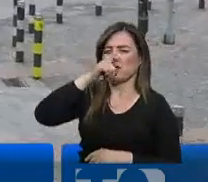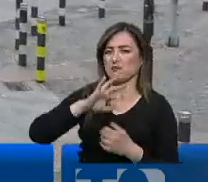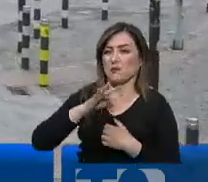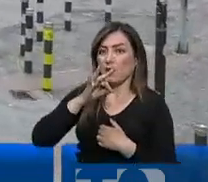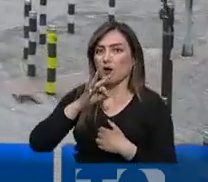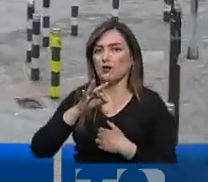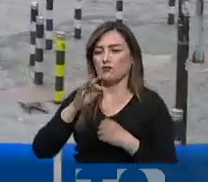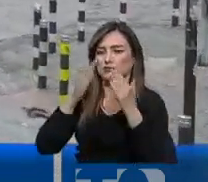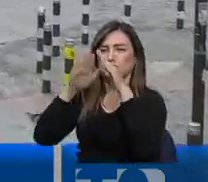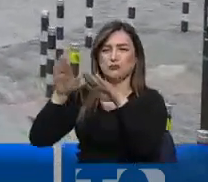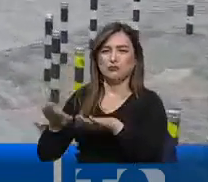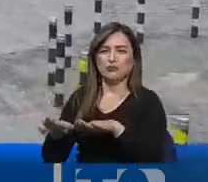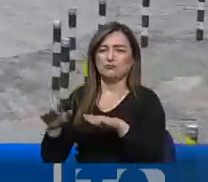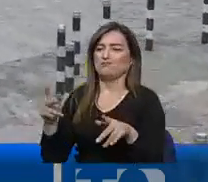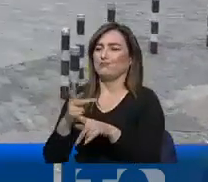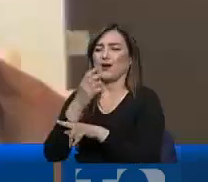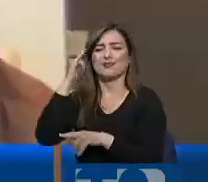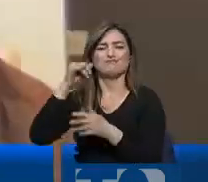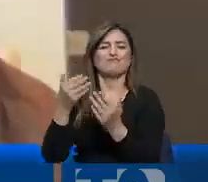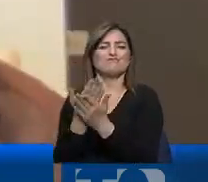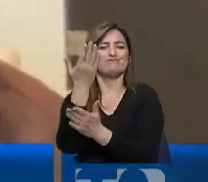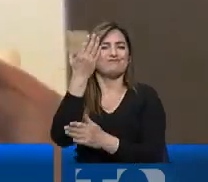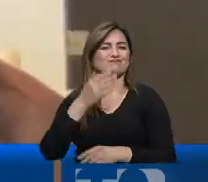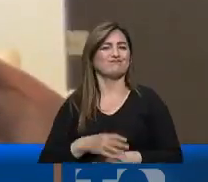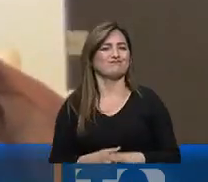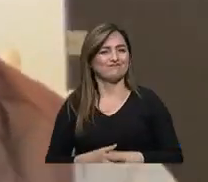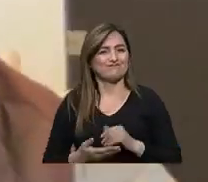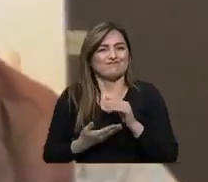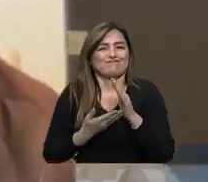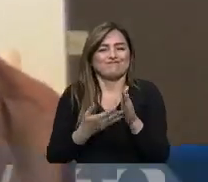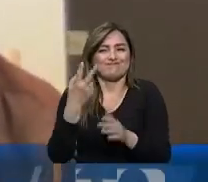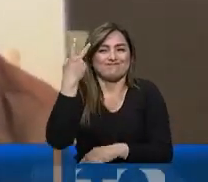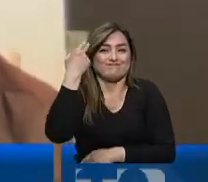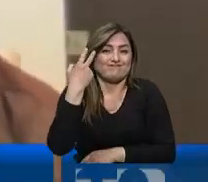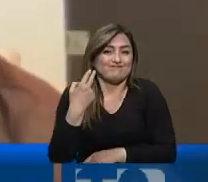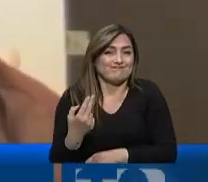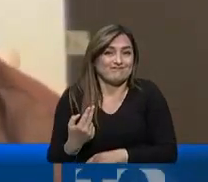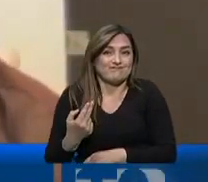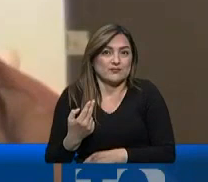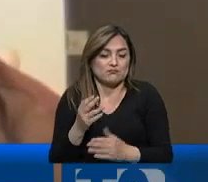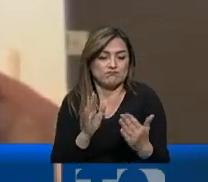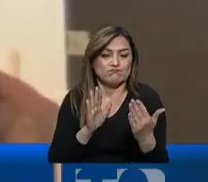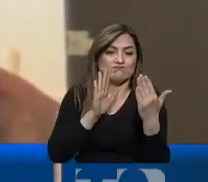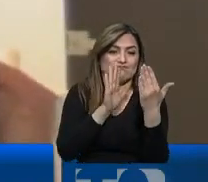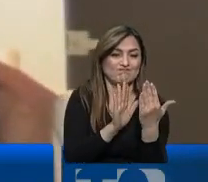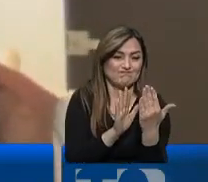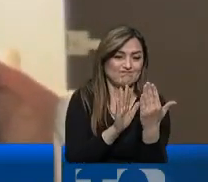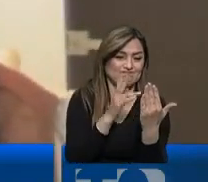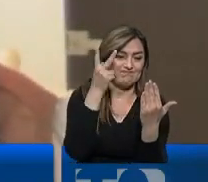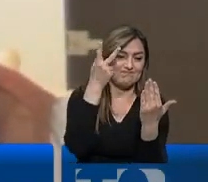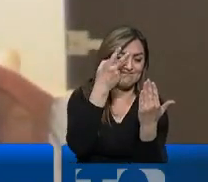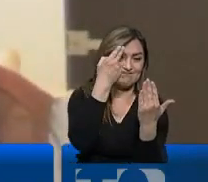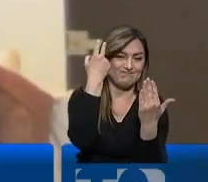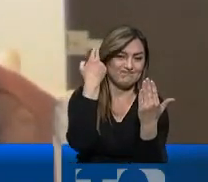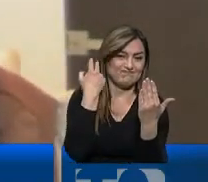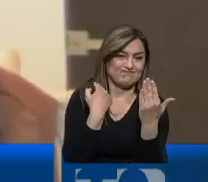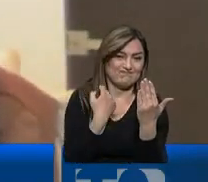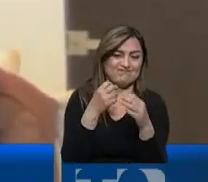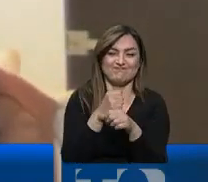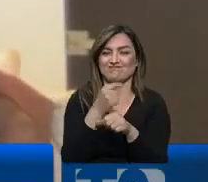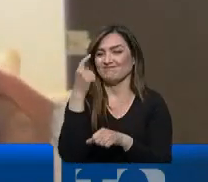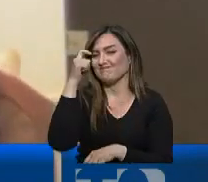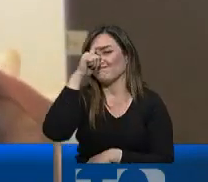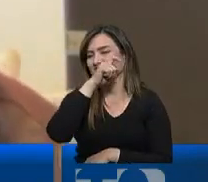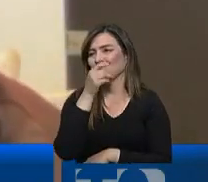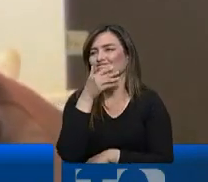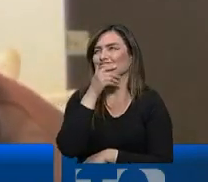pandemia y el confinamiento tuvo que reinventarse. Un corte de pelo, que necesitas tener físicamente el contacto, realizarlo es más difícil, de todas